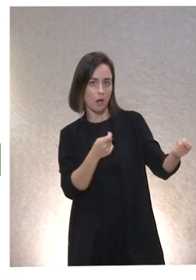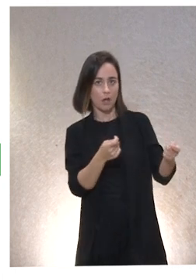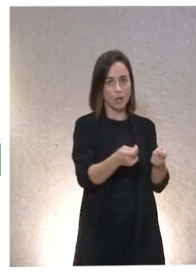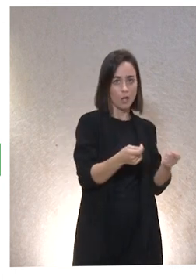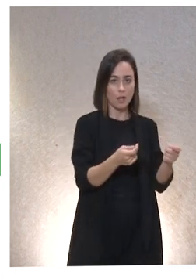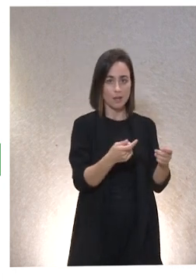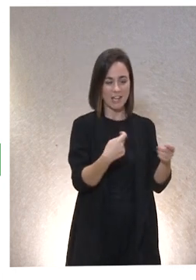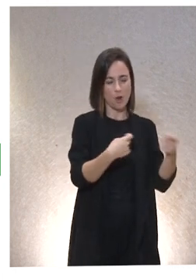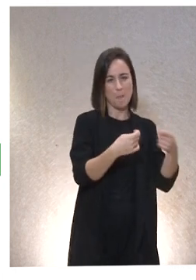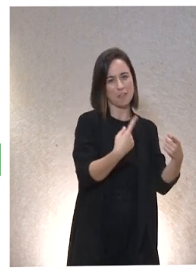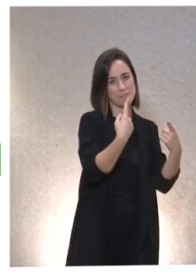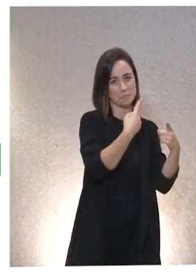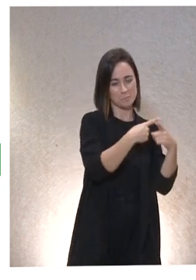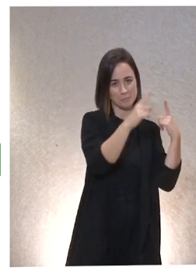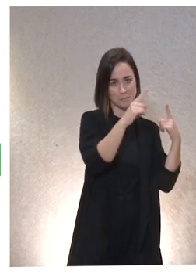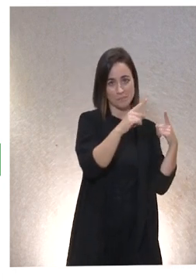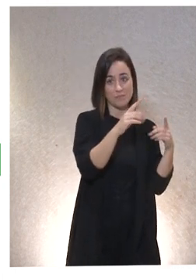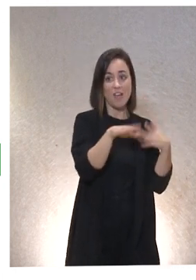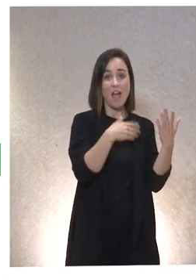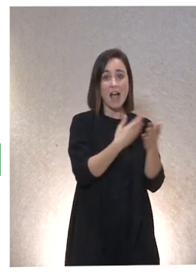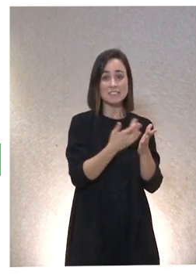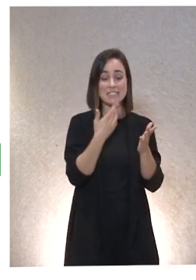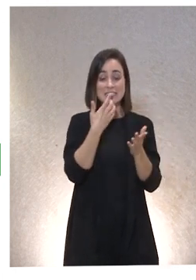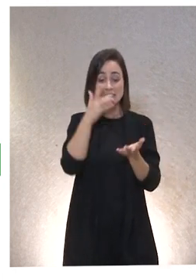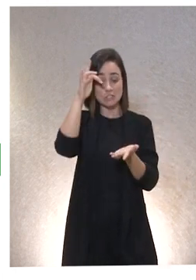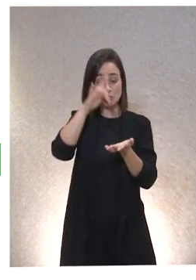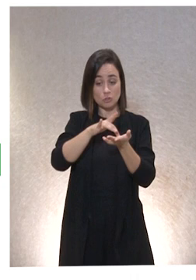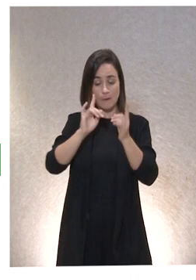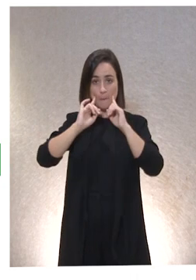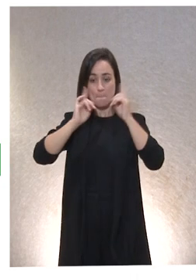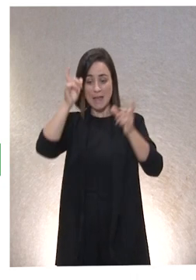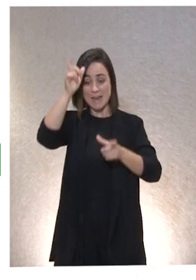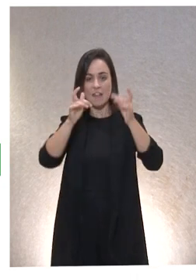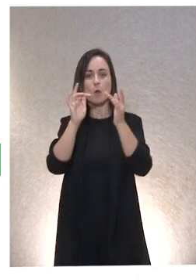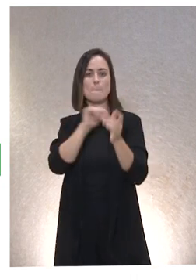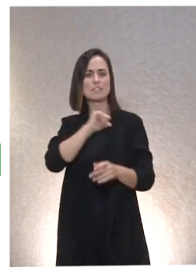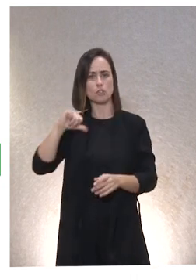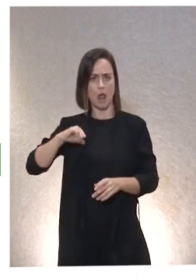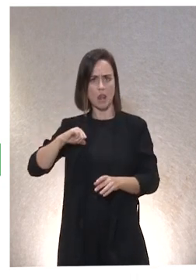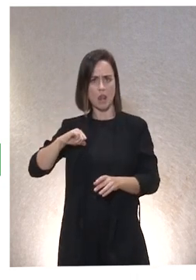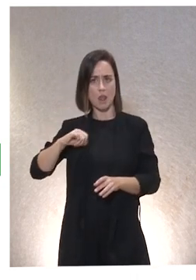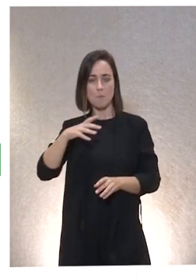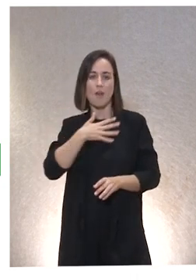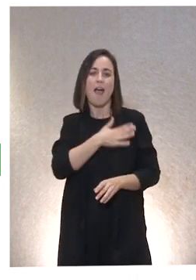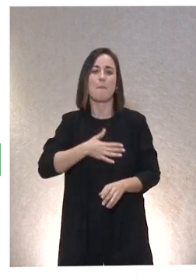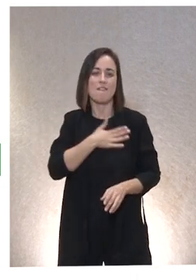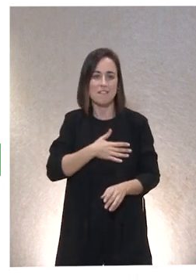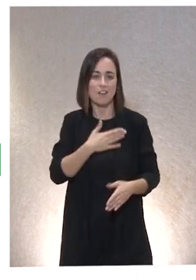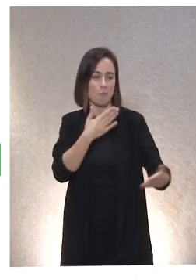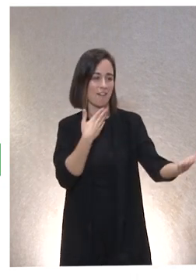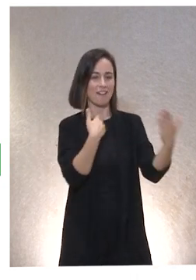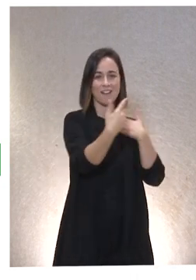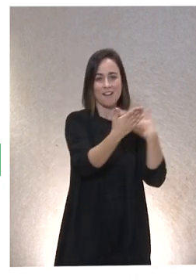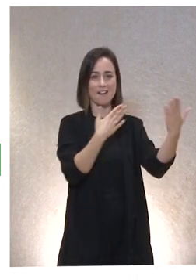Cuando hay relación personal en el comercio, incluso ahí hay más que eso. Porque hay una relación de amabilidad, de no amabilidad, etcétera.